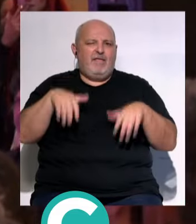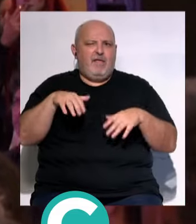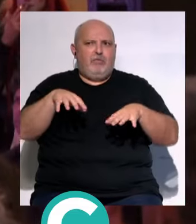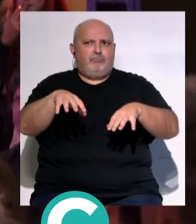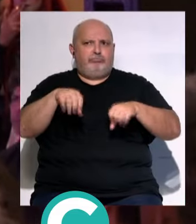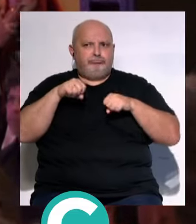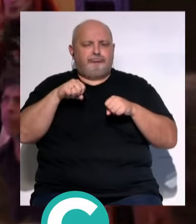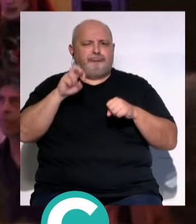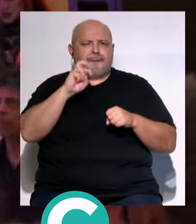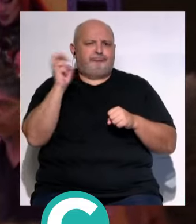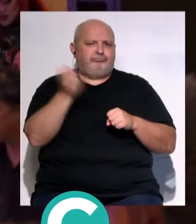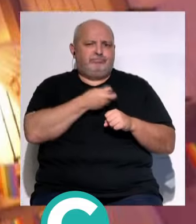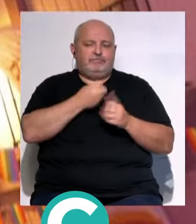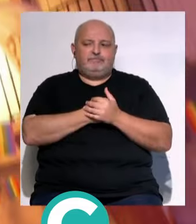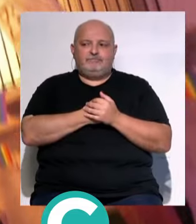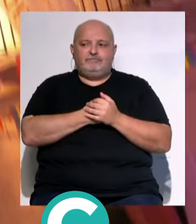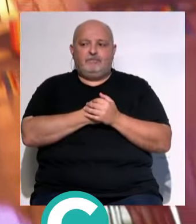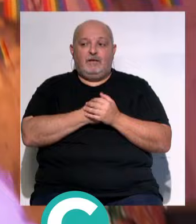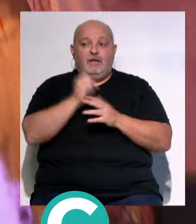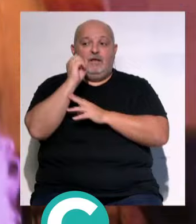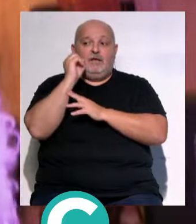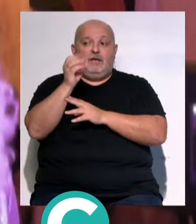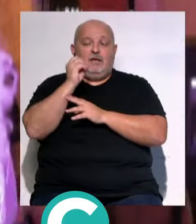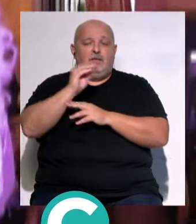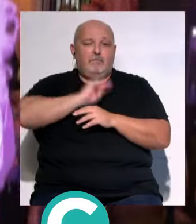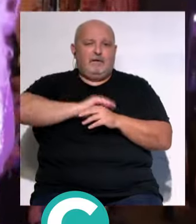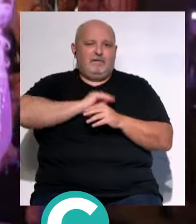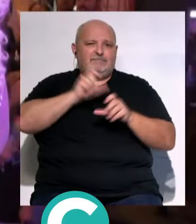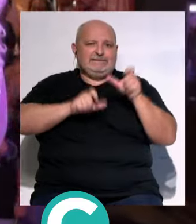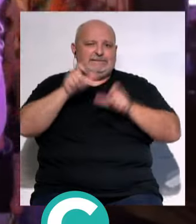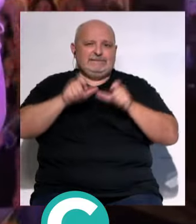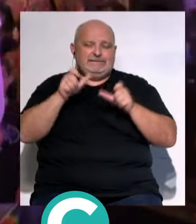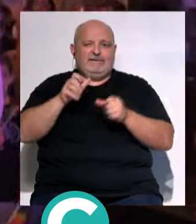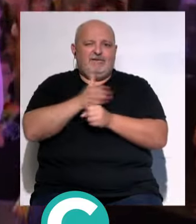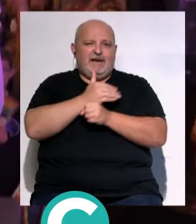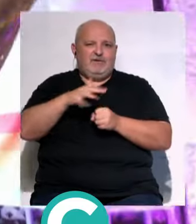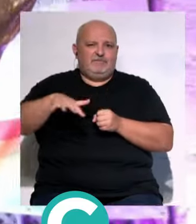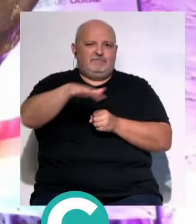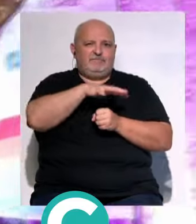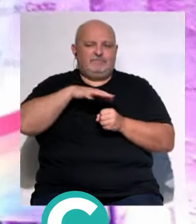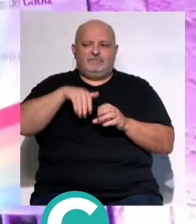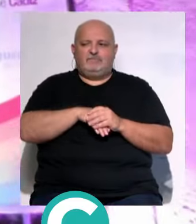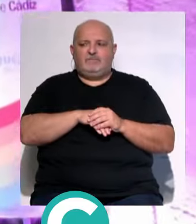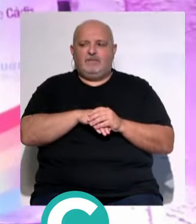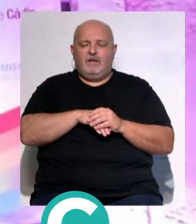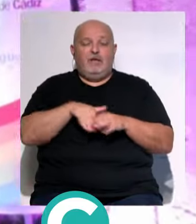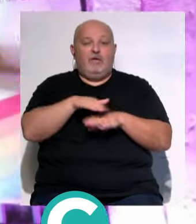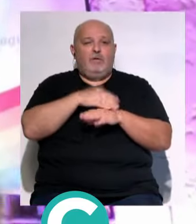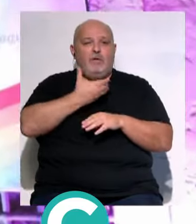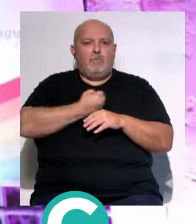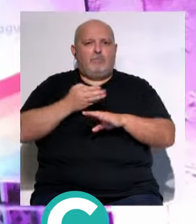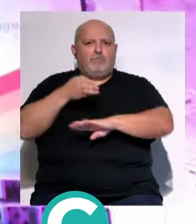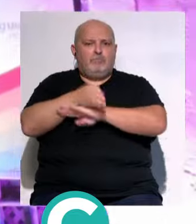acogedora y diversa... ...el esperado pregón... ...congregó a numerosas personas... ...en el barrio... ...representación del gobierno